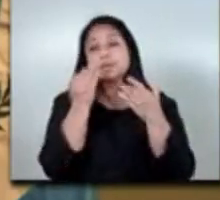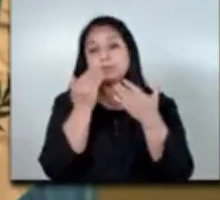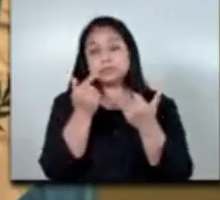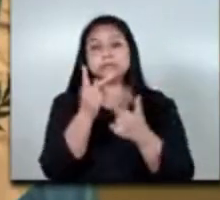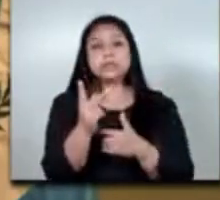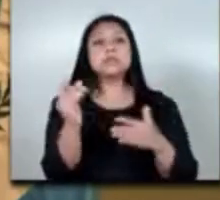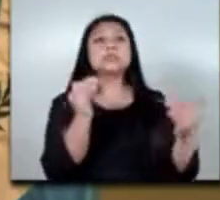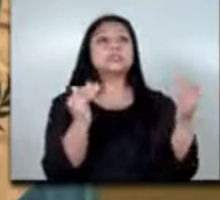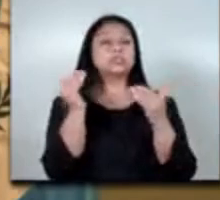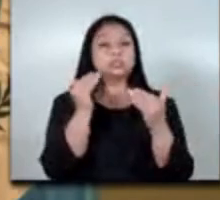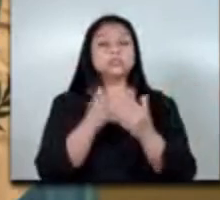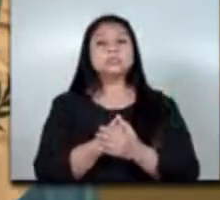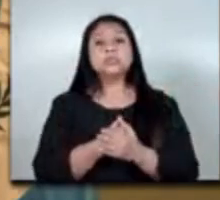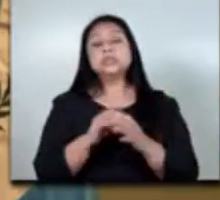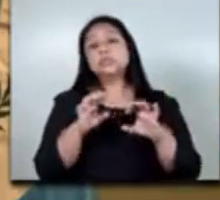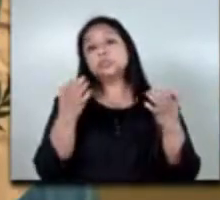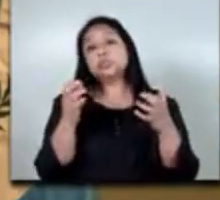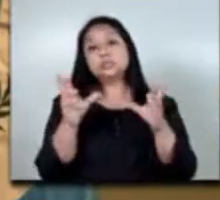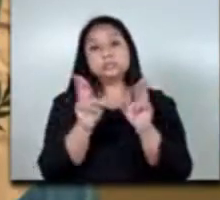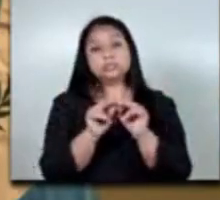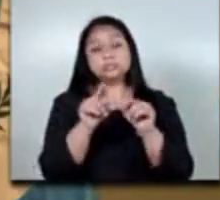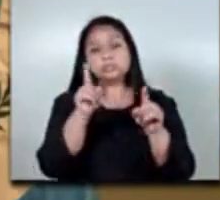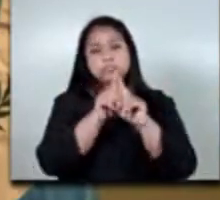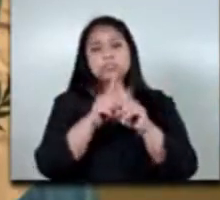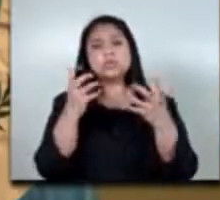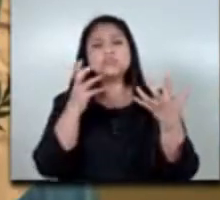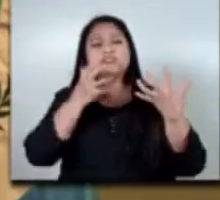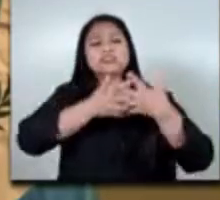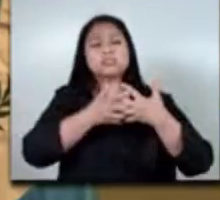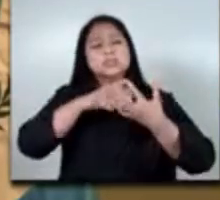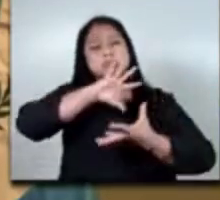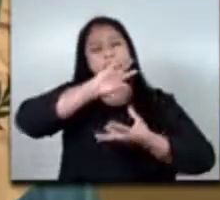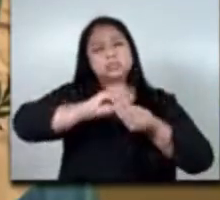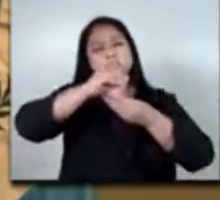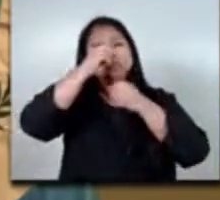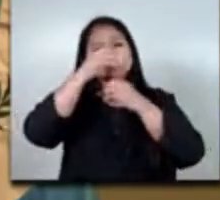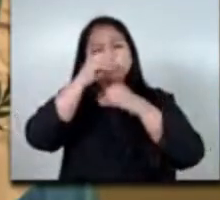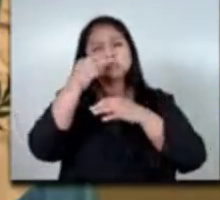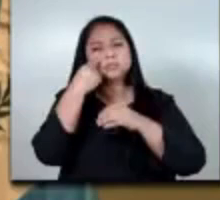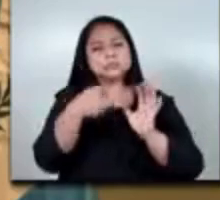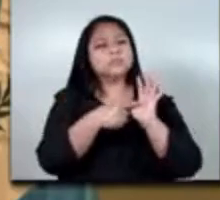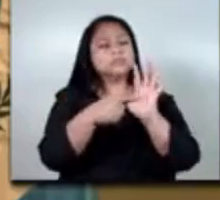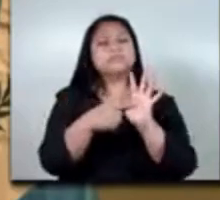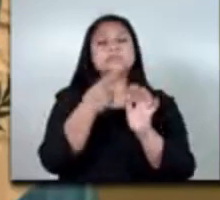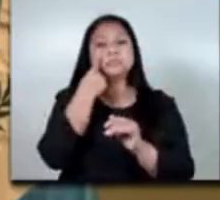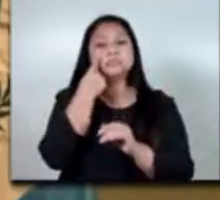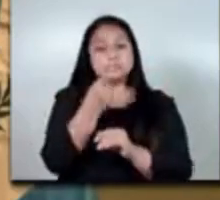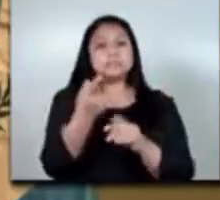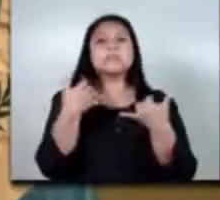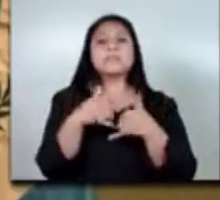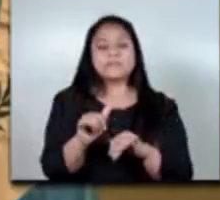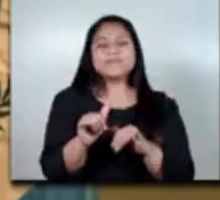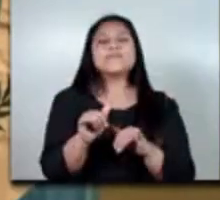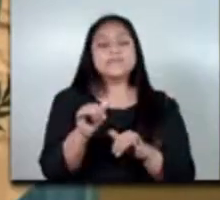de construcción en conclusión y después de combinar todos estos datos podemos tener en cuenta que todavía nos